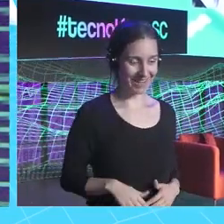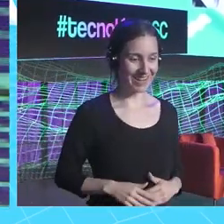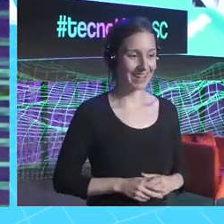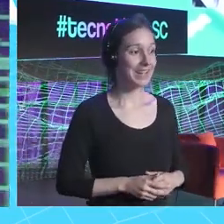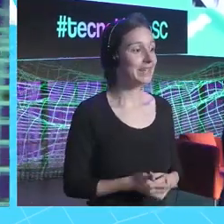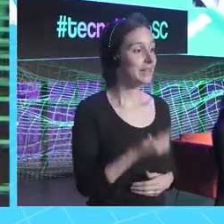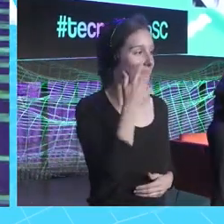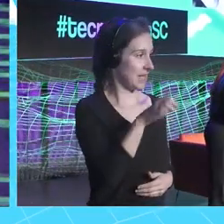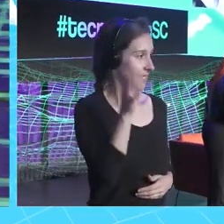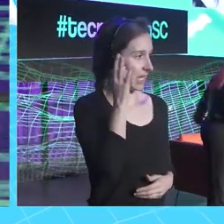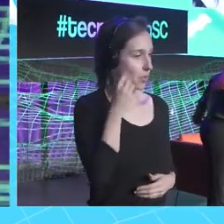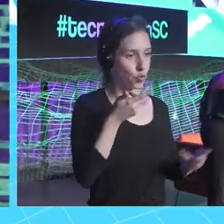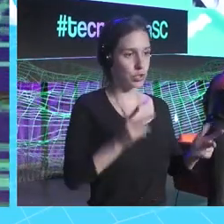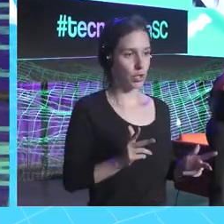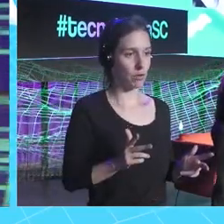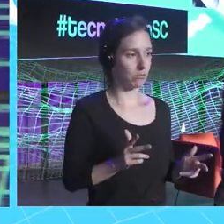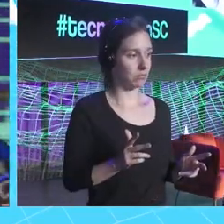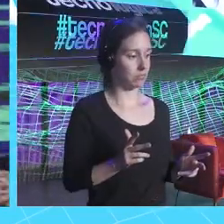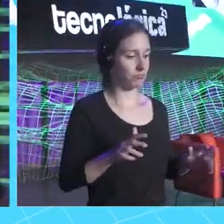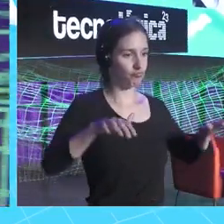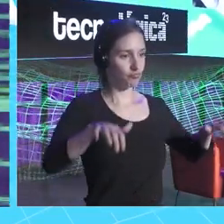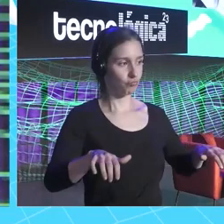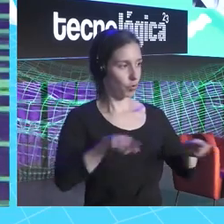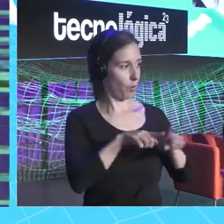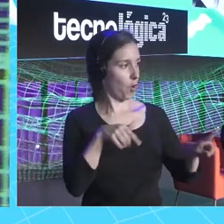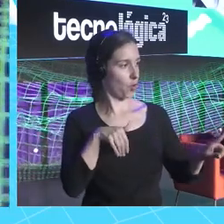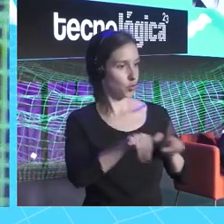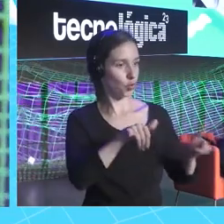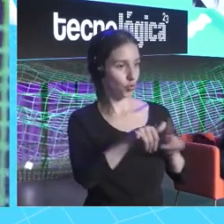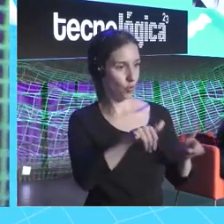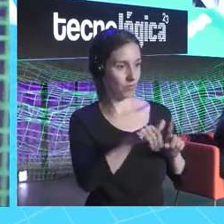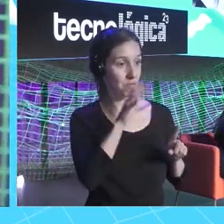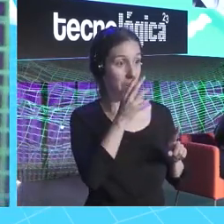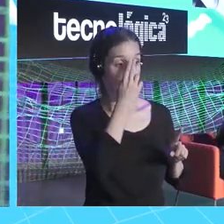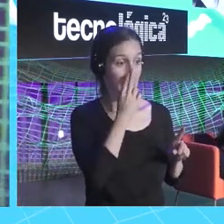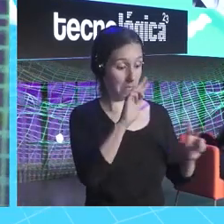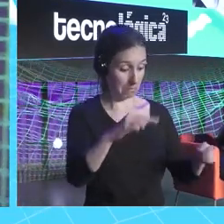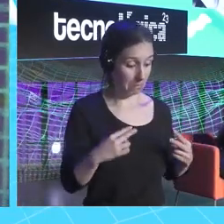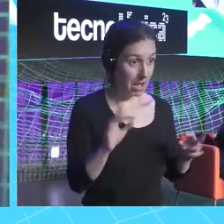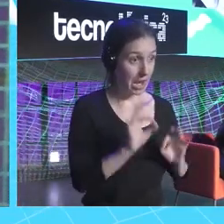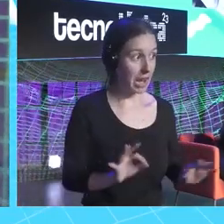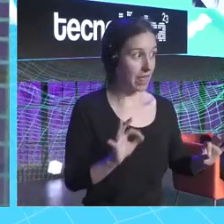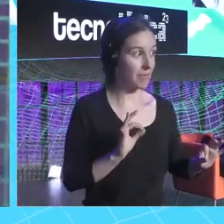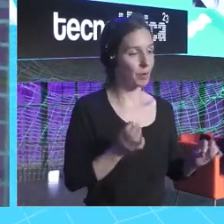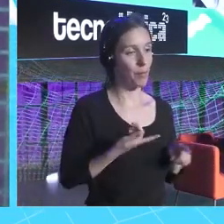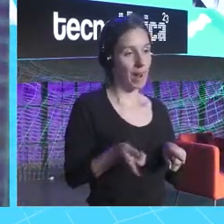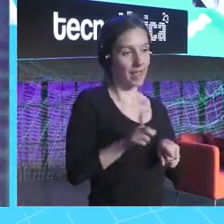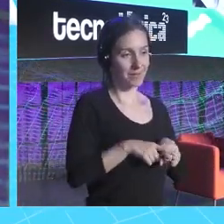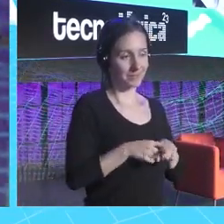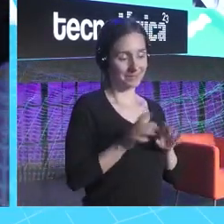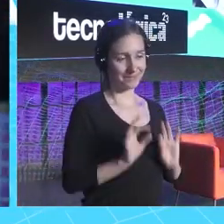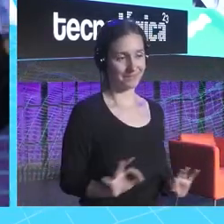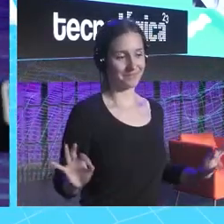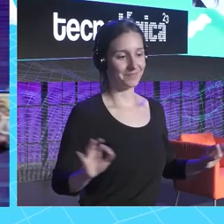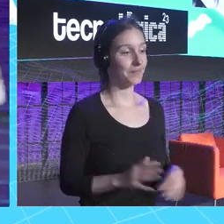Oye, chicas, me he puesto aquí un sillón como en plan youtuber, ¿sabes? Porque como no se nos ven las piernas, pues un poco el estilo, para no perder la esencia. Bueno,